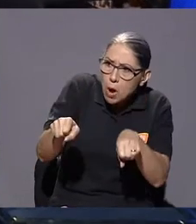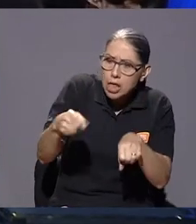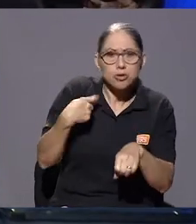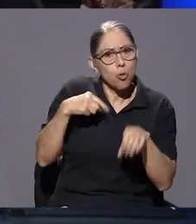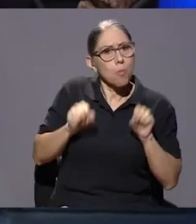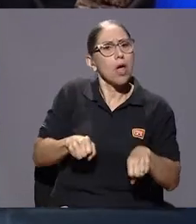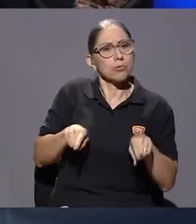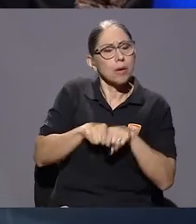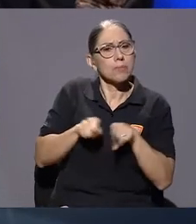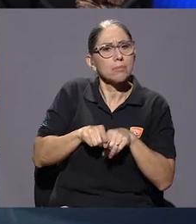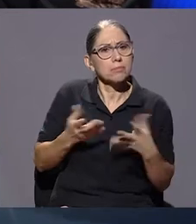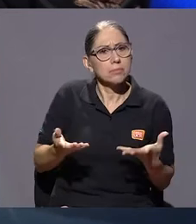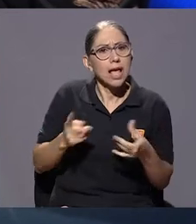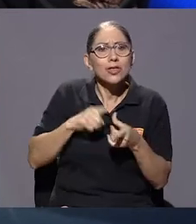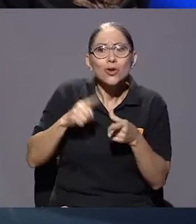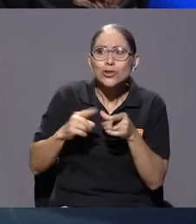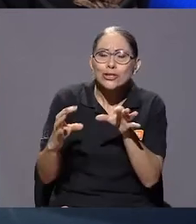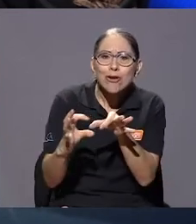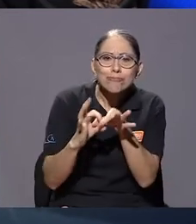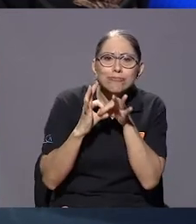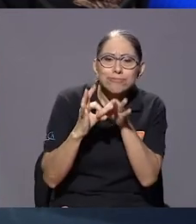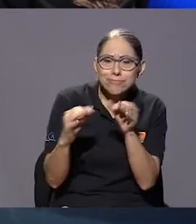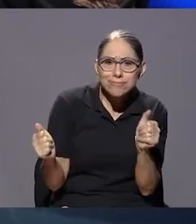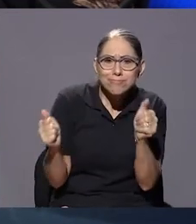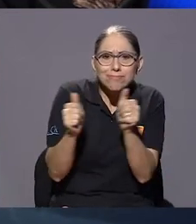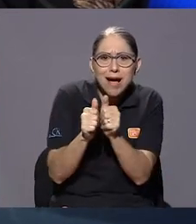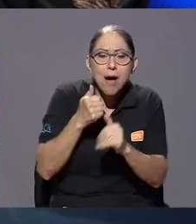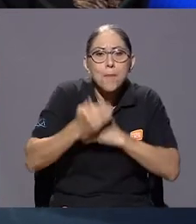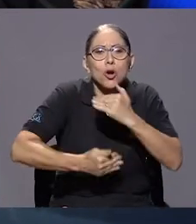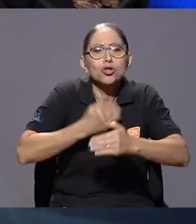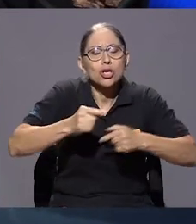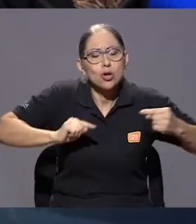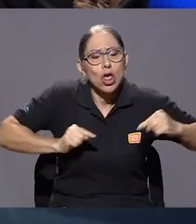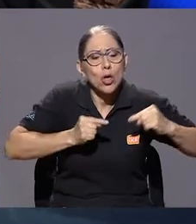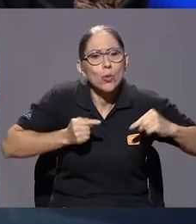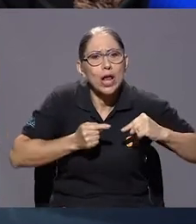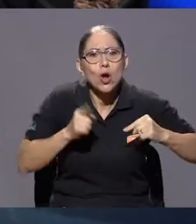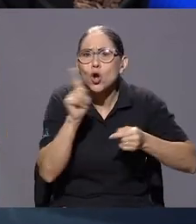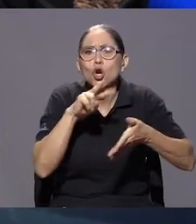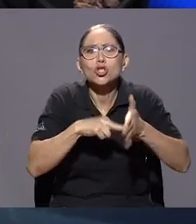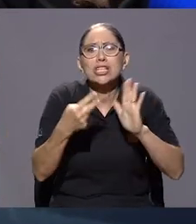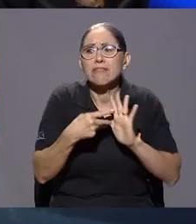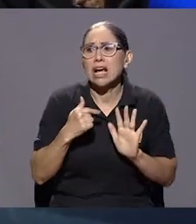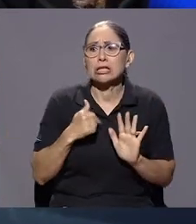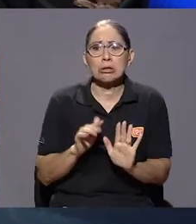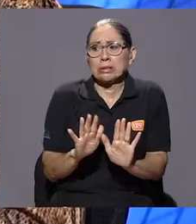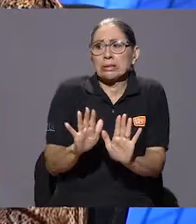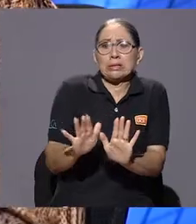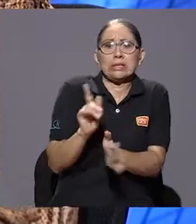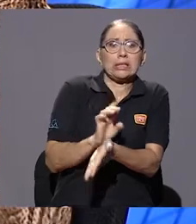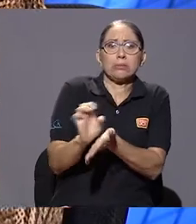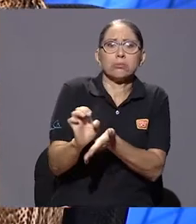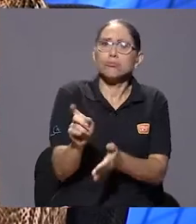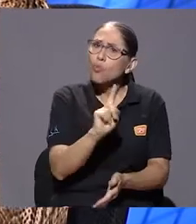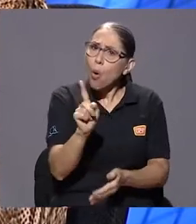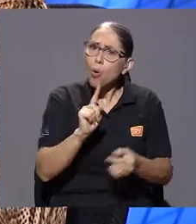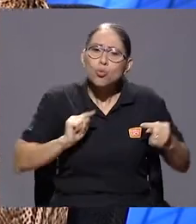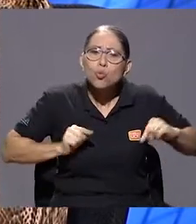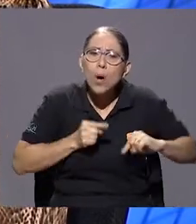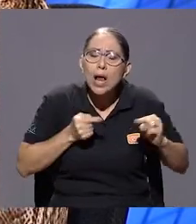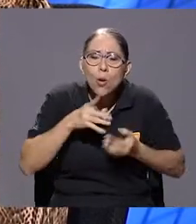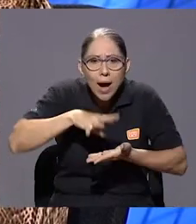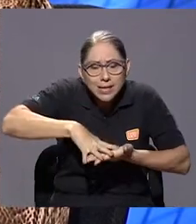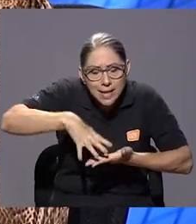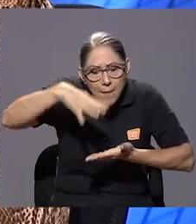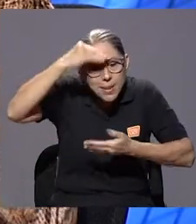esta persona puede, yo puedo. Y ahí es donde nos unimos también. Entonces el proceso de duelo no solamente es satanizarlo y decir, no, quiero evitarlo, es un proceso de aprendizaje.